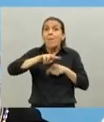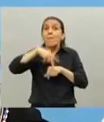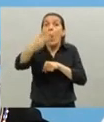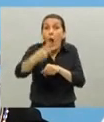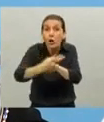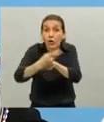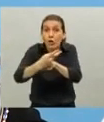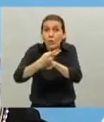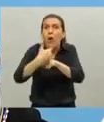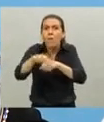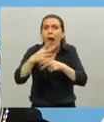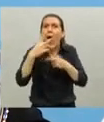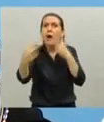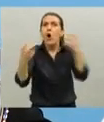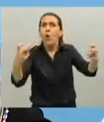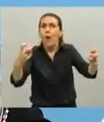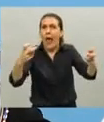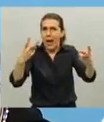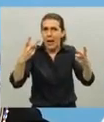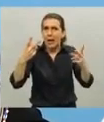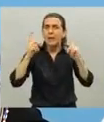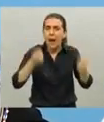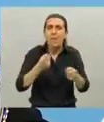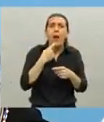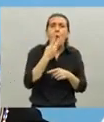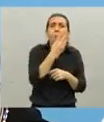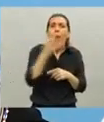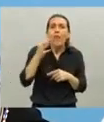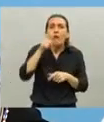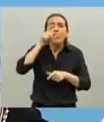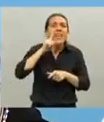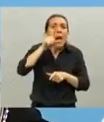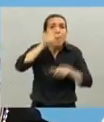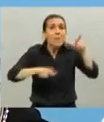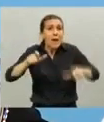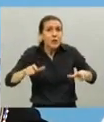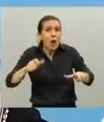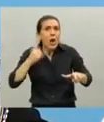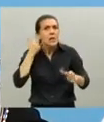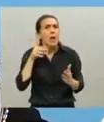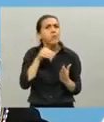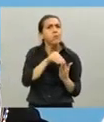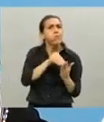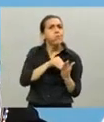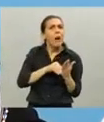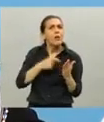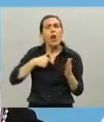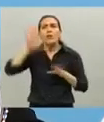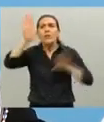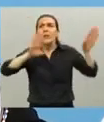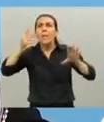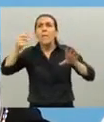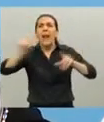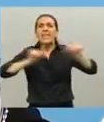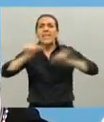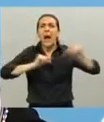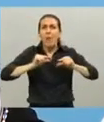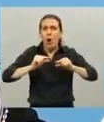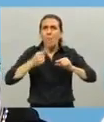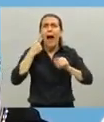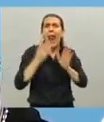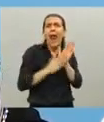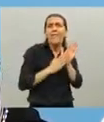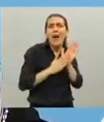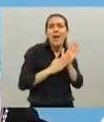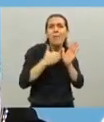familiar de emergencia. 400.000 personas se anotaron para recibir préstamos para monotributistas y autónomos